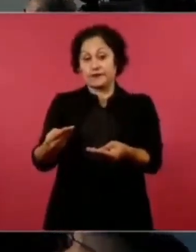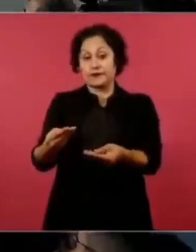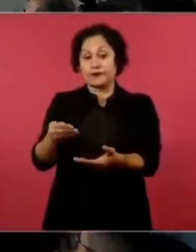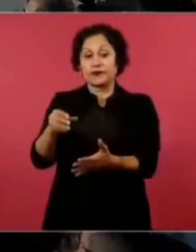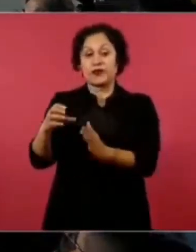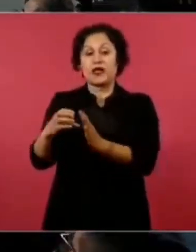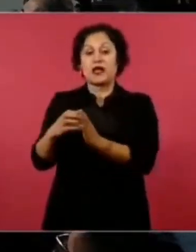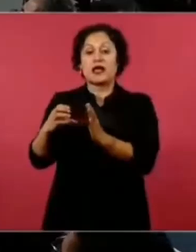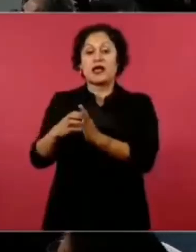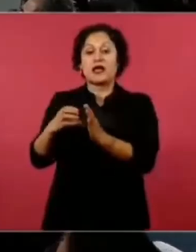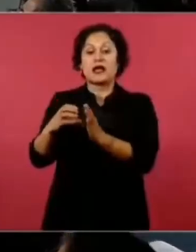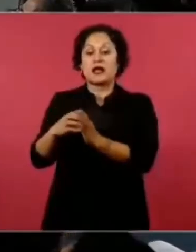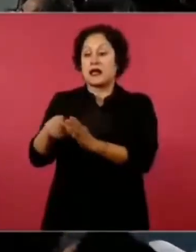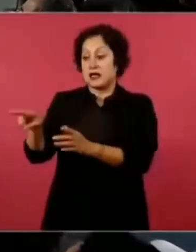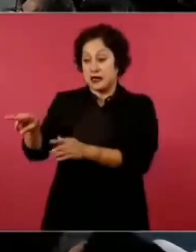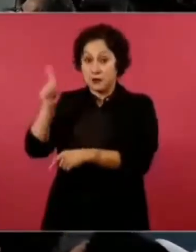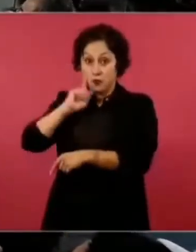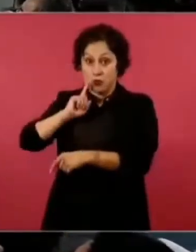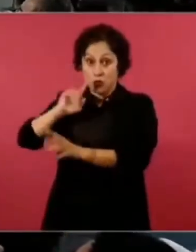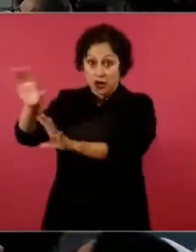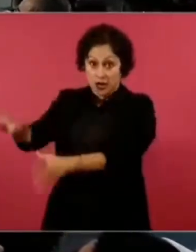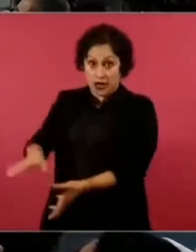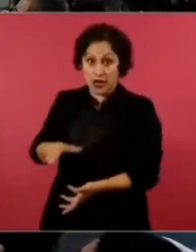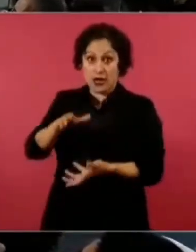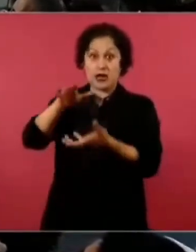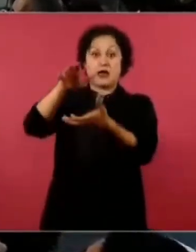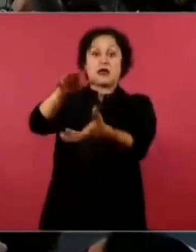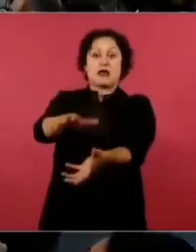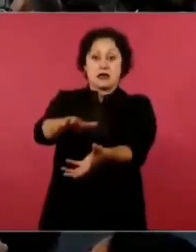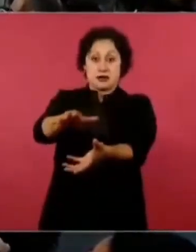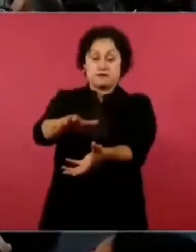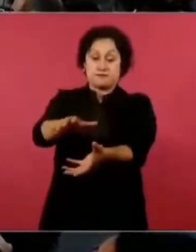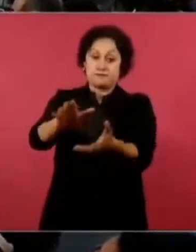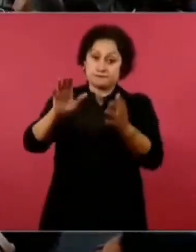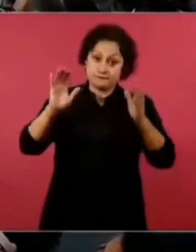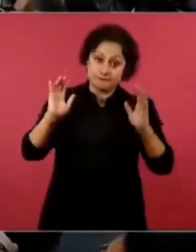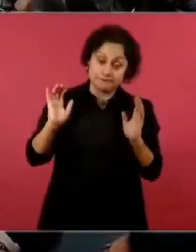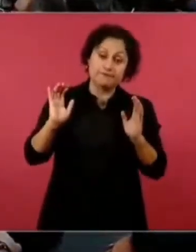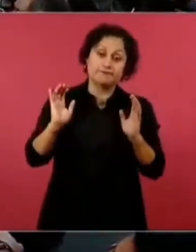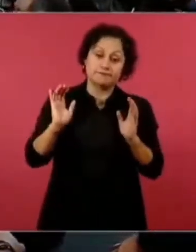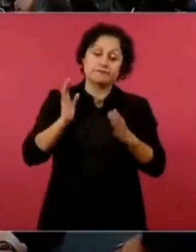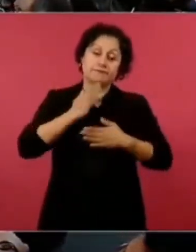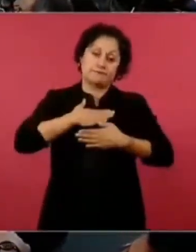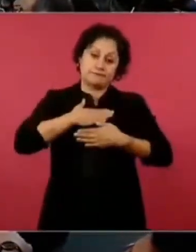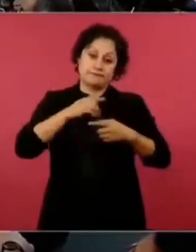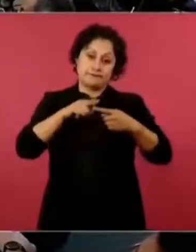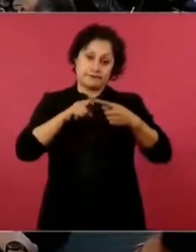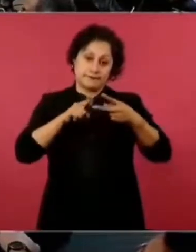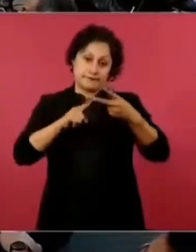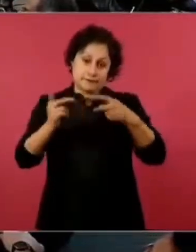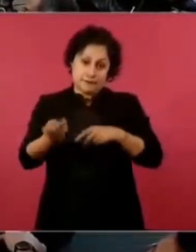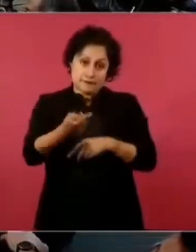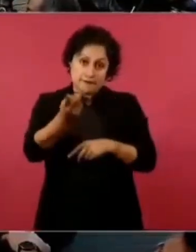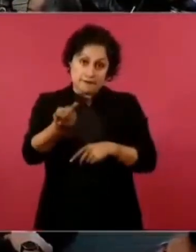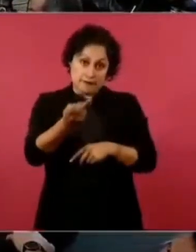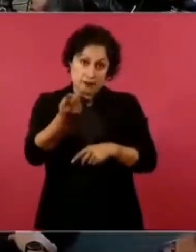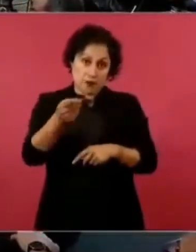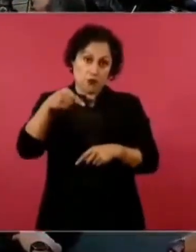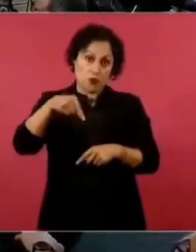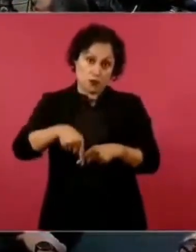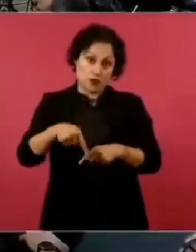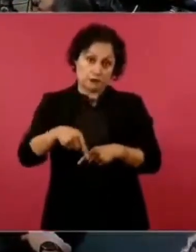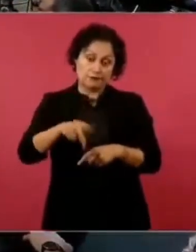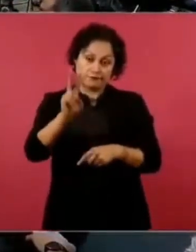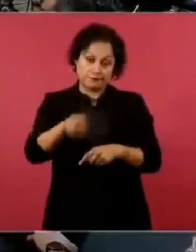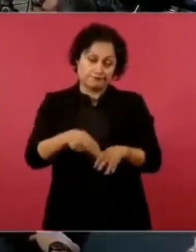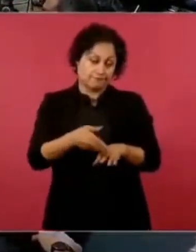envíe, que le envía, perdón, su hija y pues eso serían mis dos preguntas, presidente, de esta etapa dolorosa